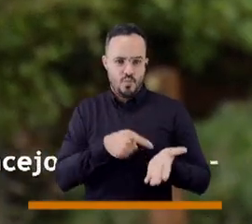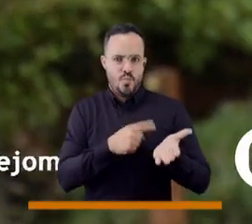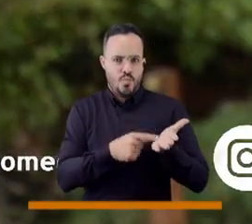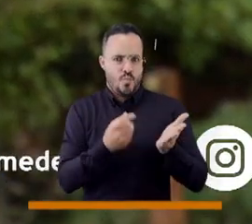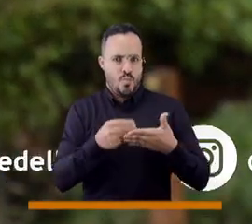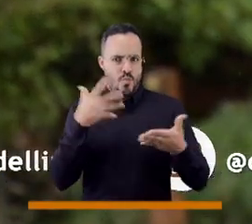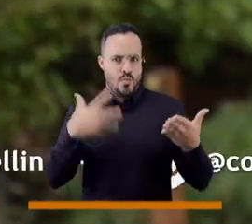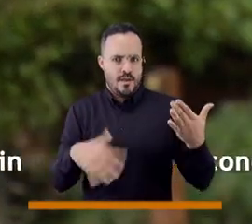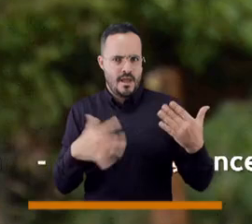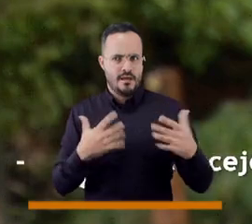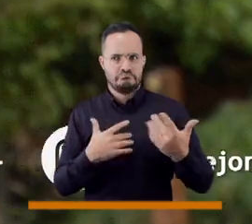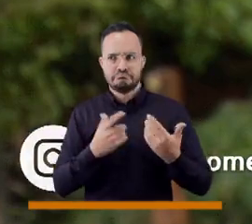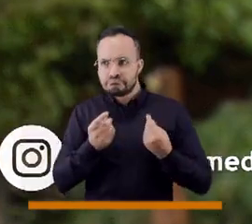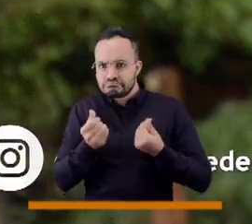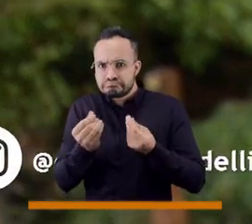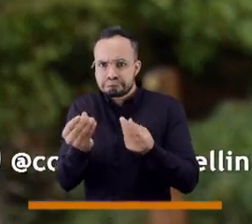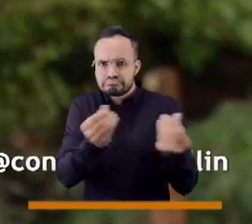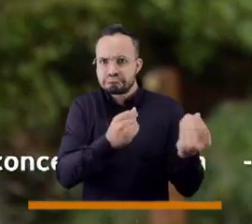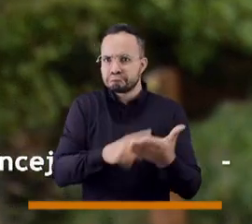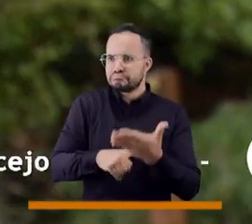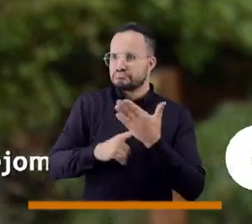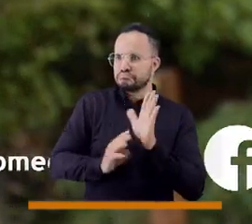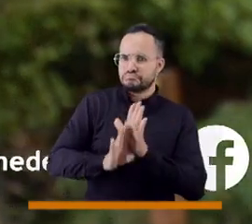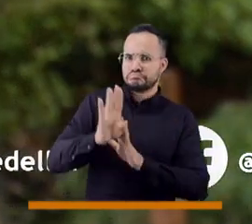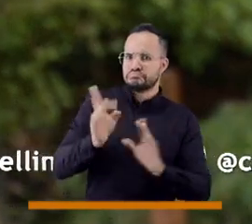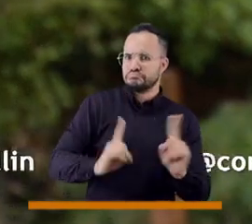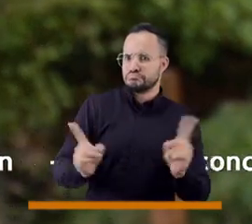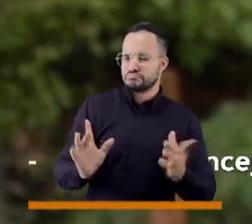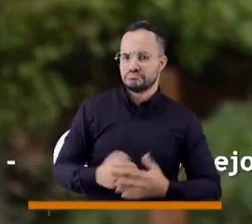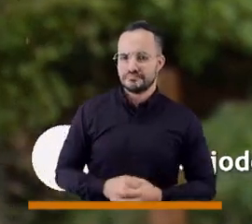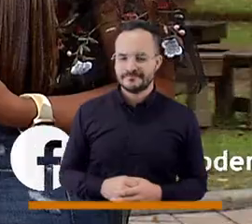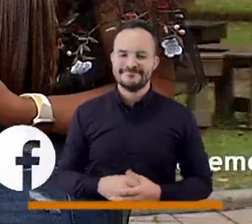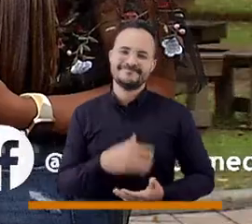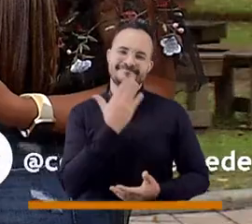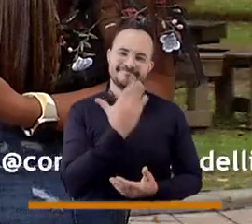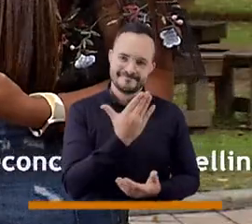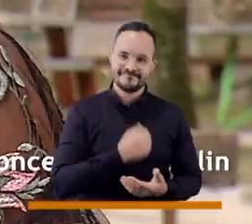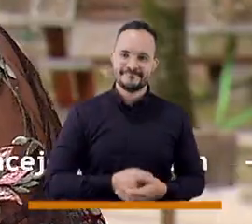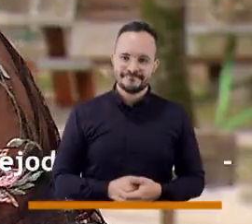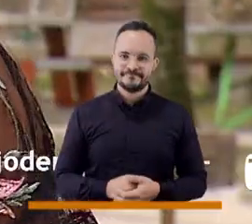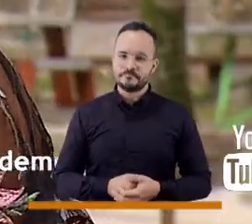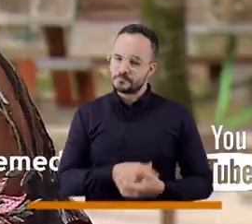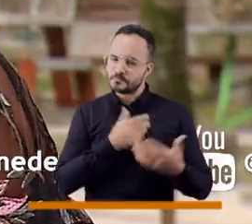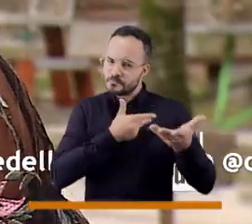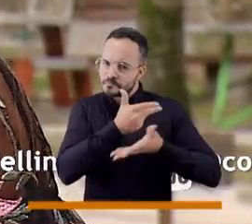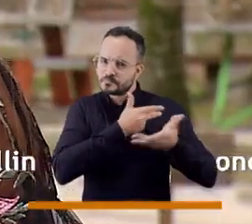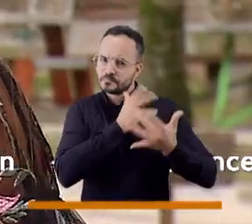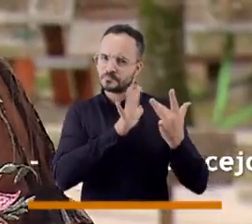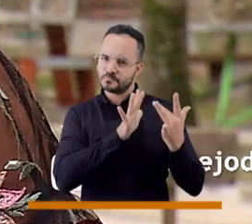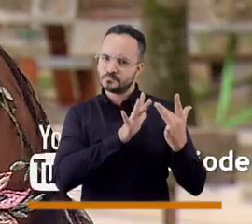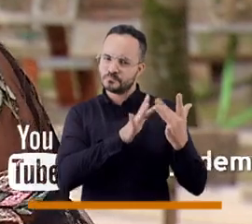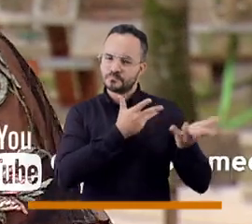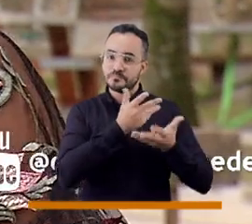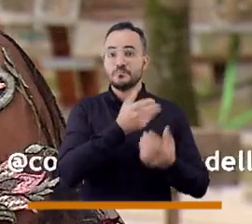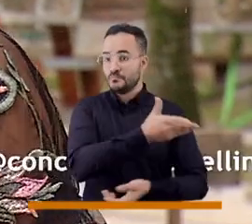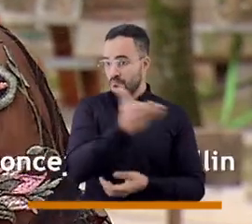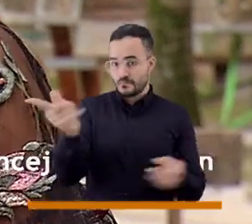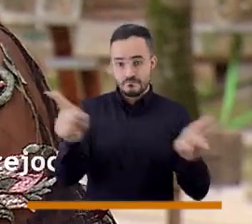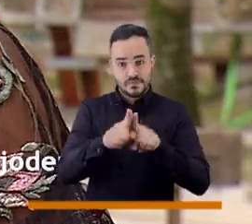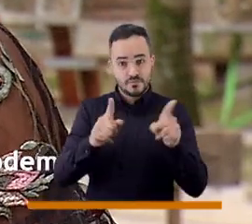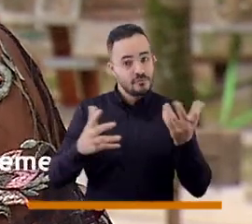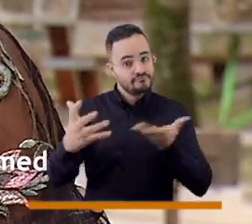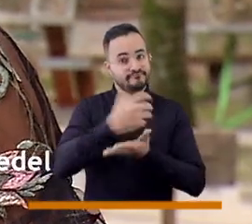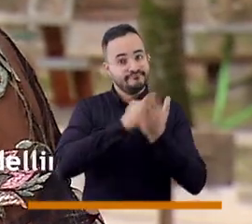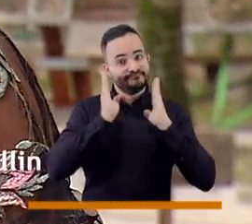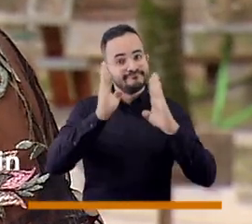con estos rubros tan altos de ingreso por lo que realmente no se ve la destinación? Muchas gracias, John Alexander. Seguimos